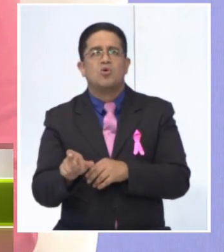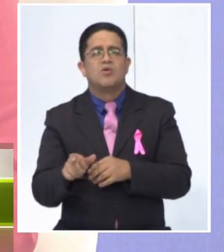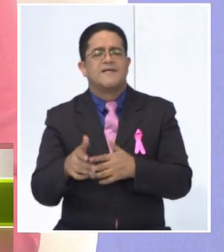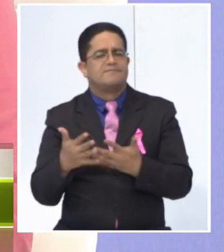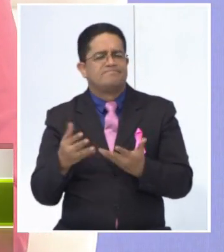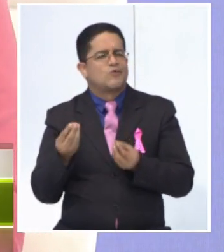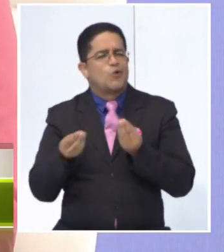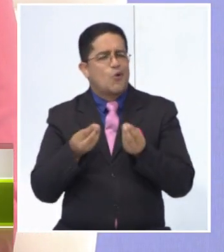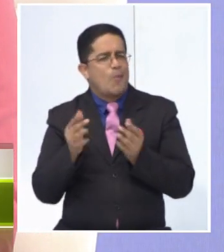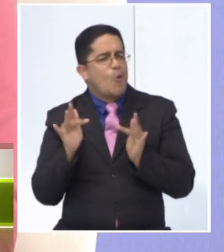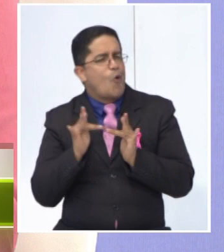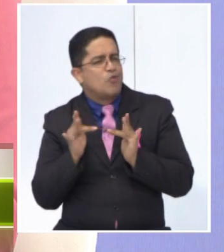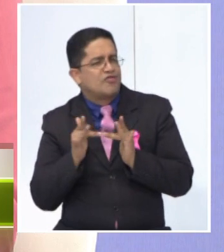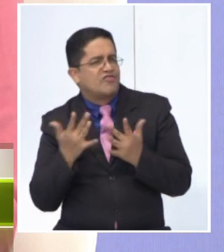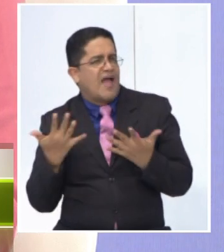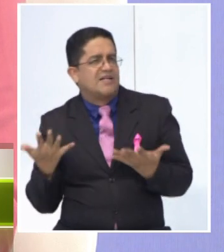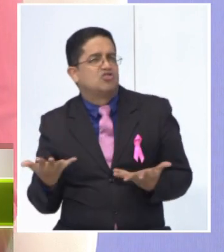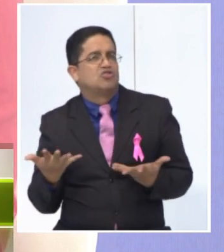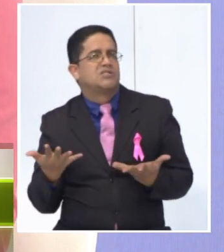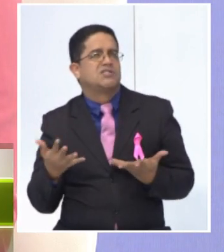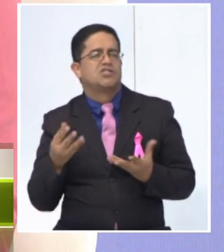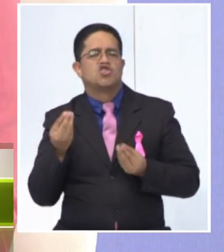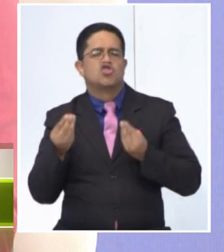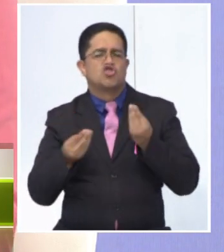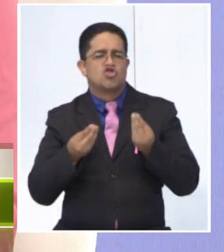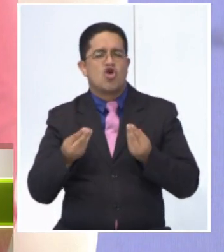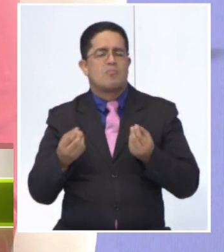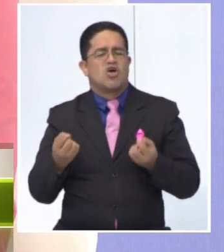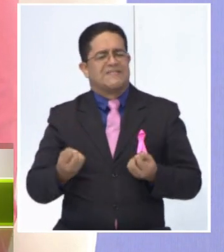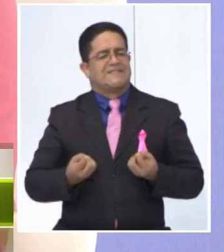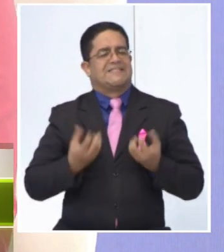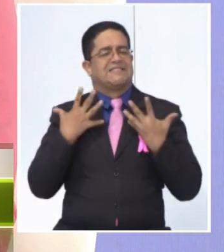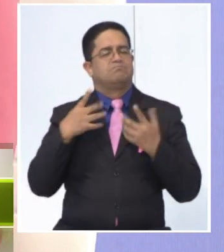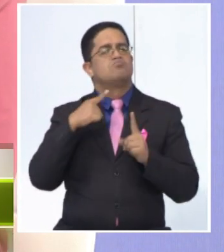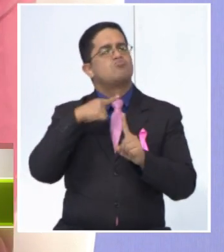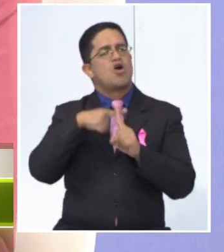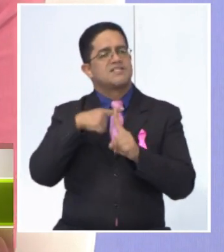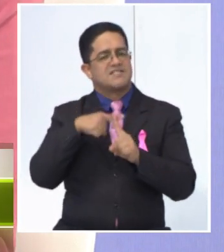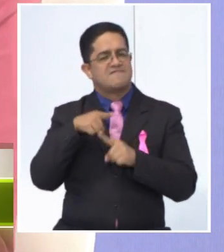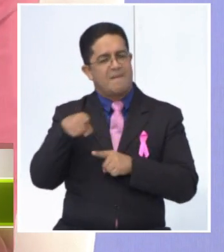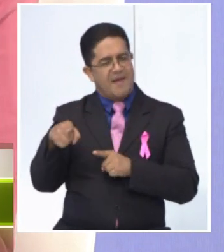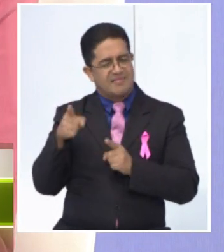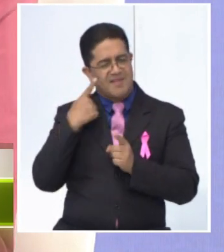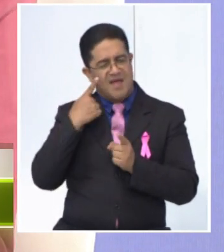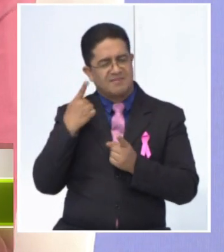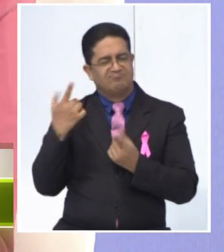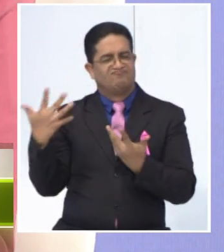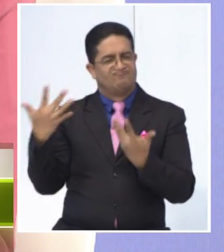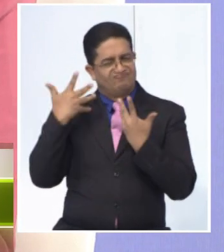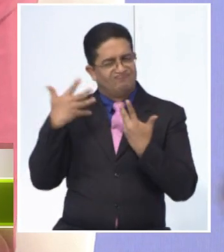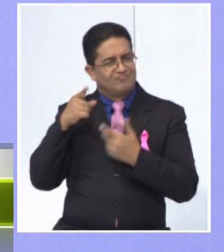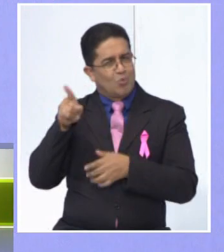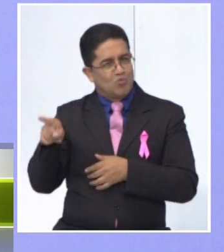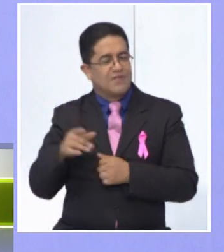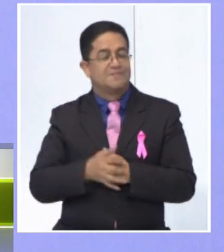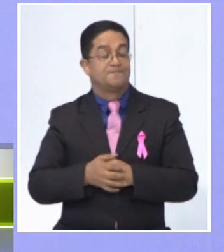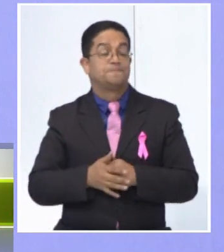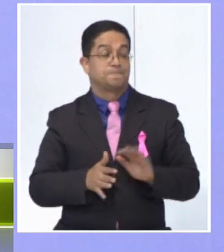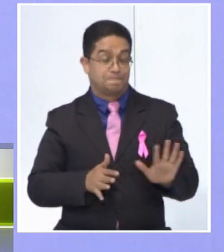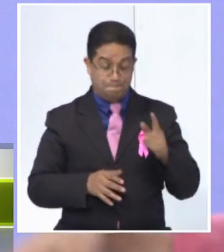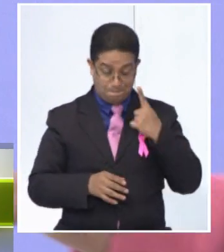cercanía, este abordaje. ¿Cómo impacta positivamente este tipo de consulta con estos pacientes oncológicos? Mira,